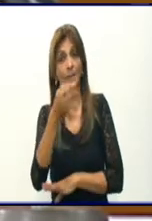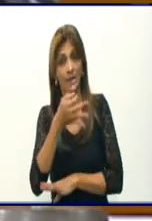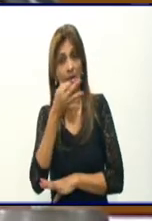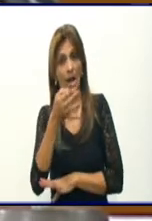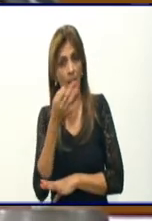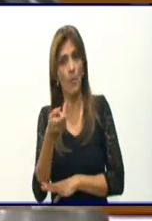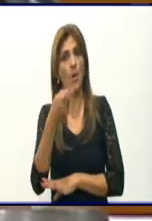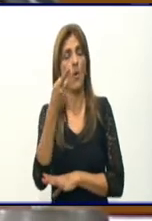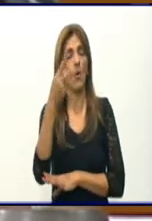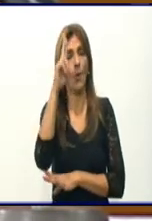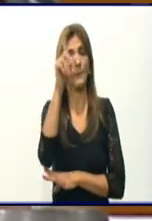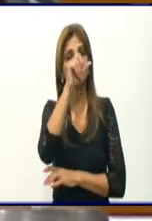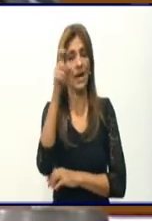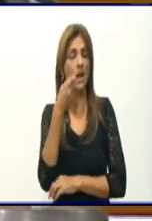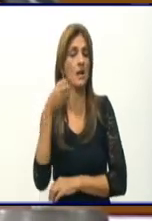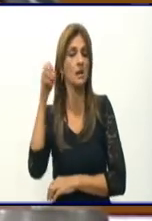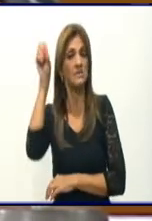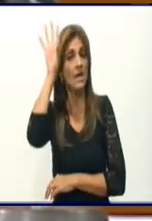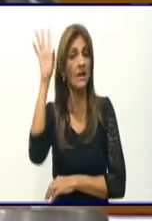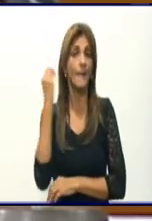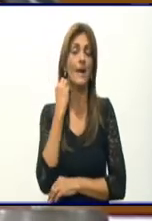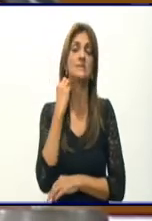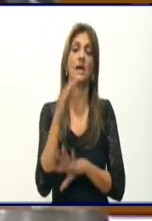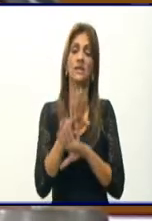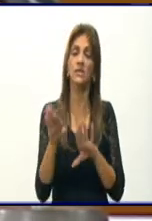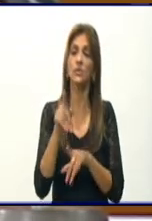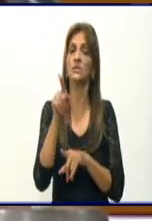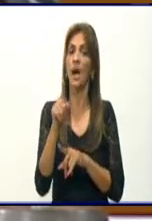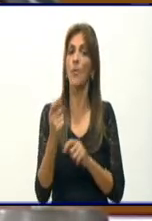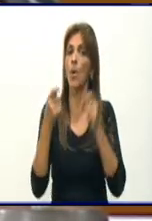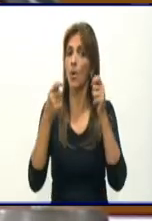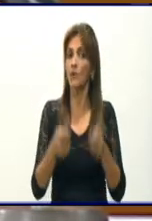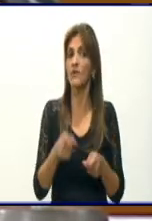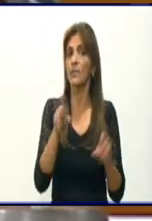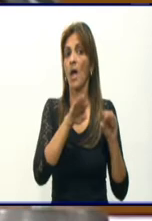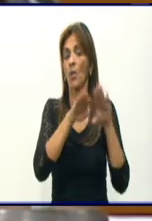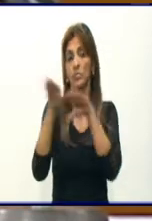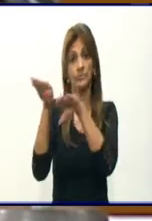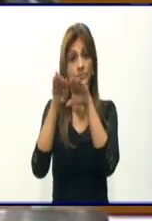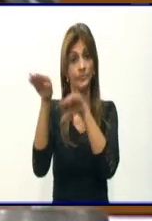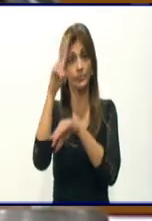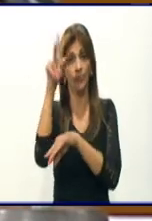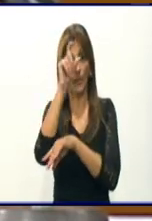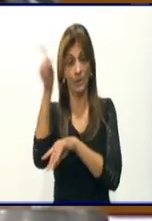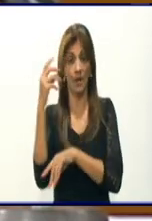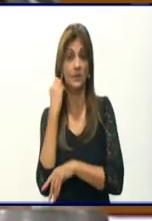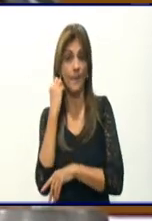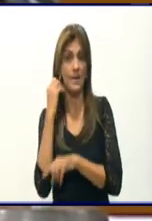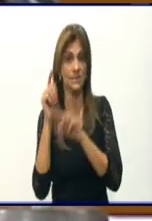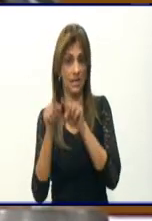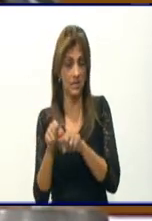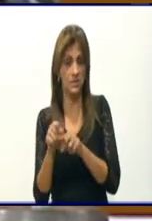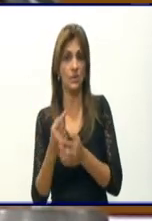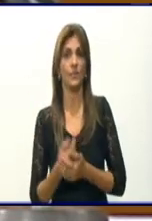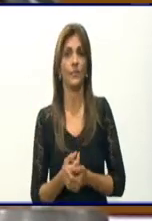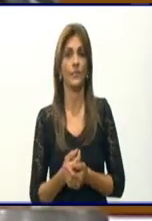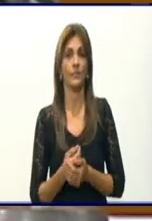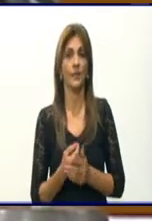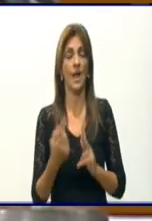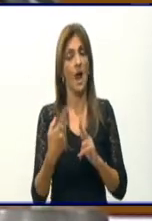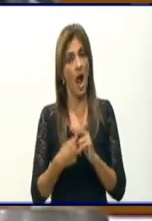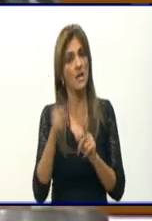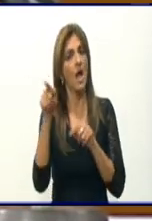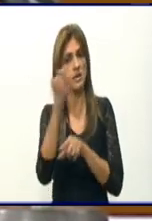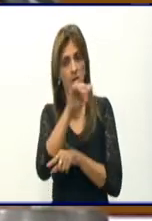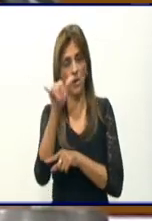estamos asumiendo casos confirmados. sea, ese es nuestro hospital de COVID acá en la provincia donde tenemos pacientes sospechosos de alto